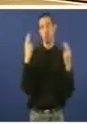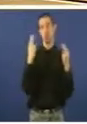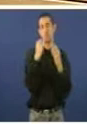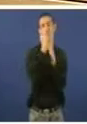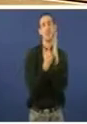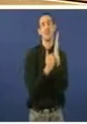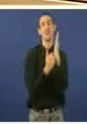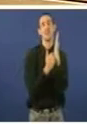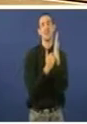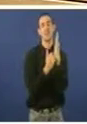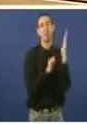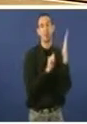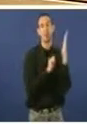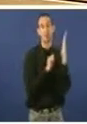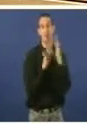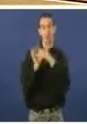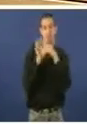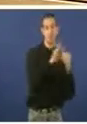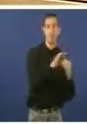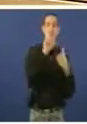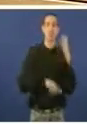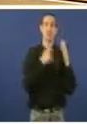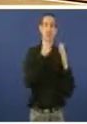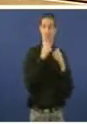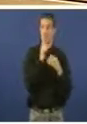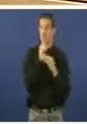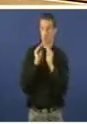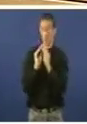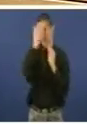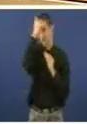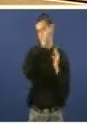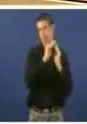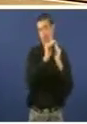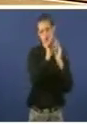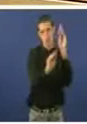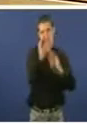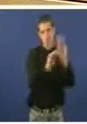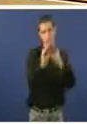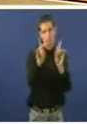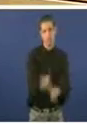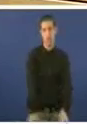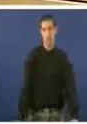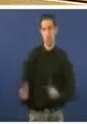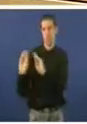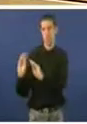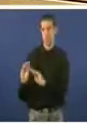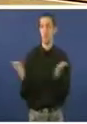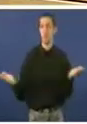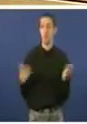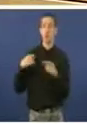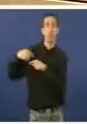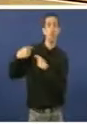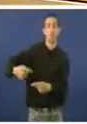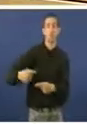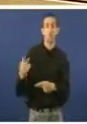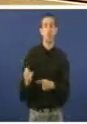espera correspondentes ao mes de setembro. Debe ser que ainda están na fase de maquillaxe. Mas non é só consecuencia da falta ou da